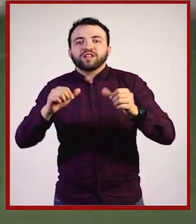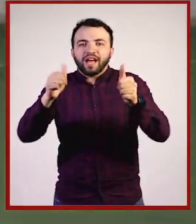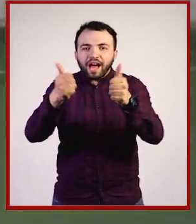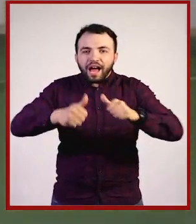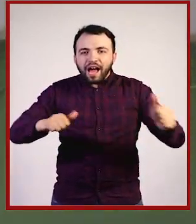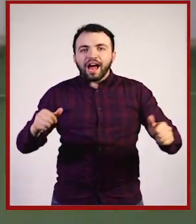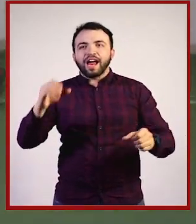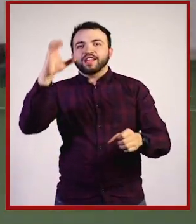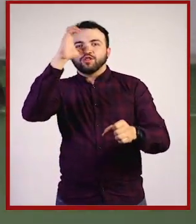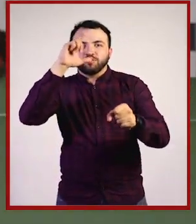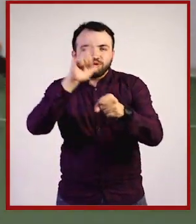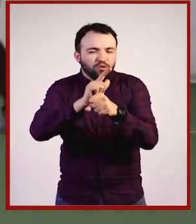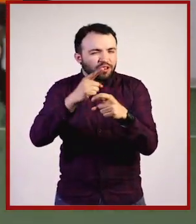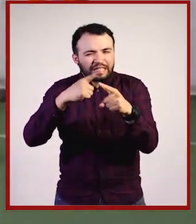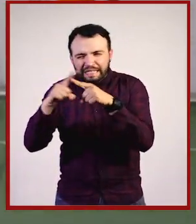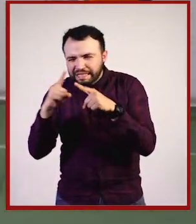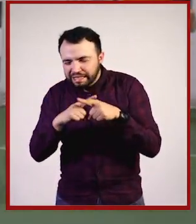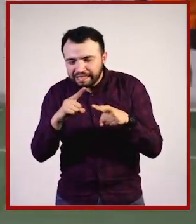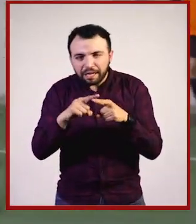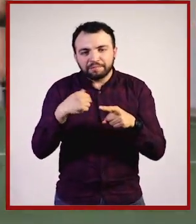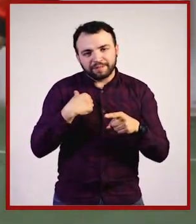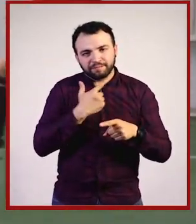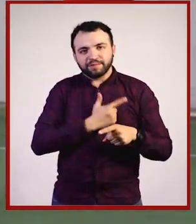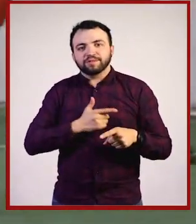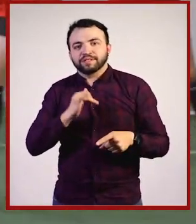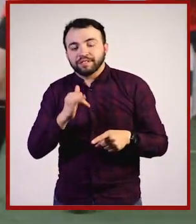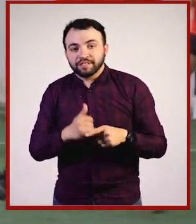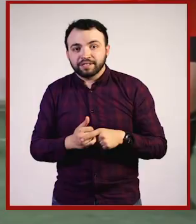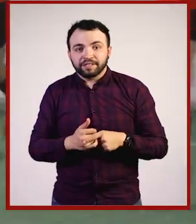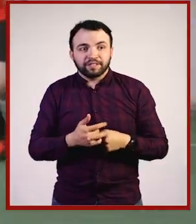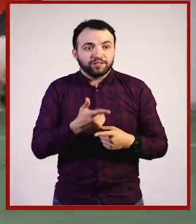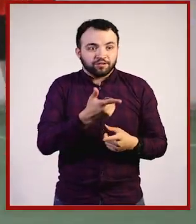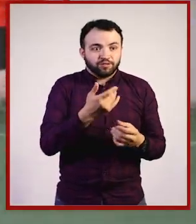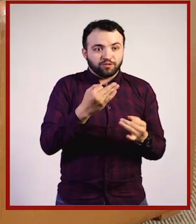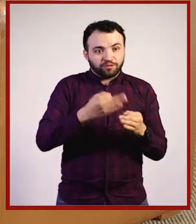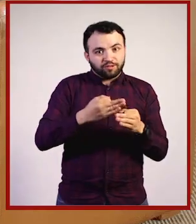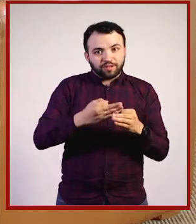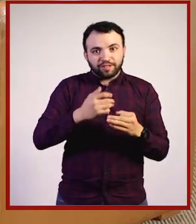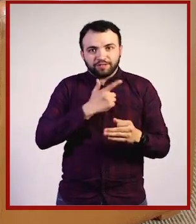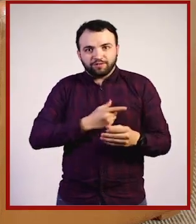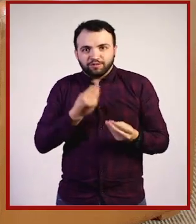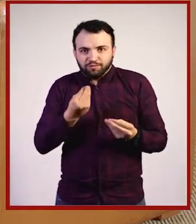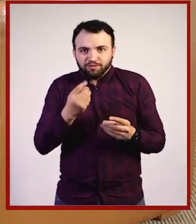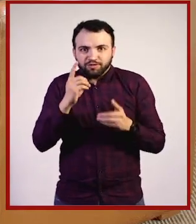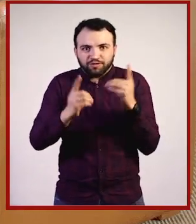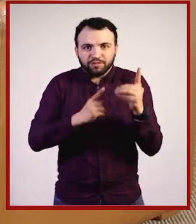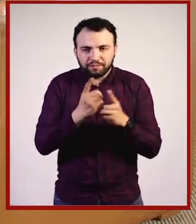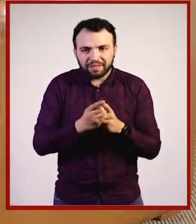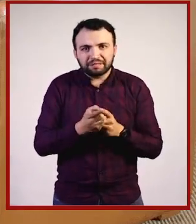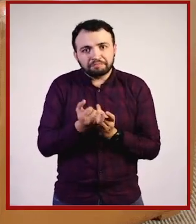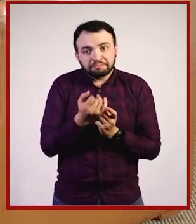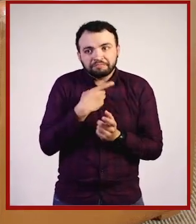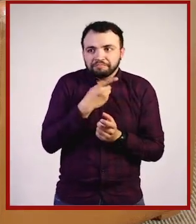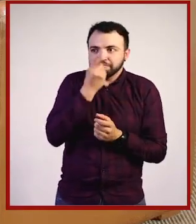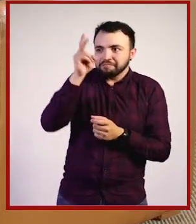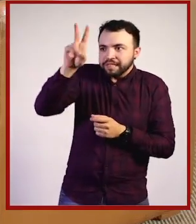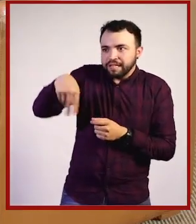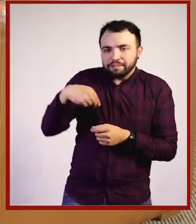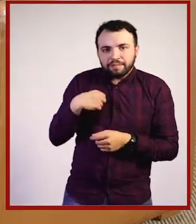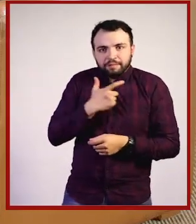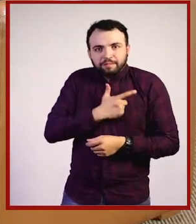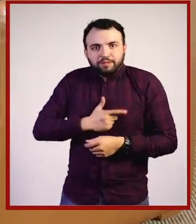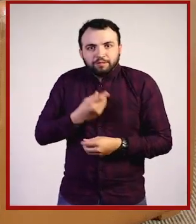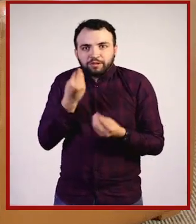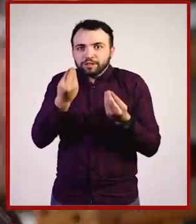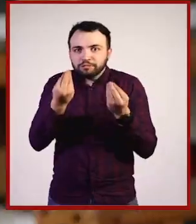apasionado por el deporte, ¿no? Y todavía la fecha. Sí, fíjate que a mí me gustaron muchísimo todos los deportes, porque soy bastante